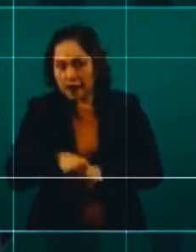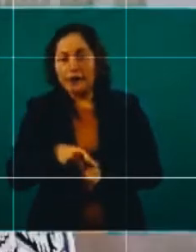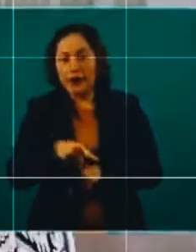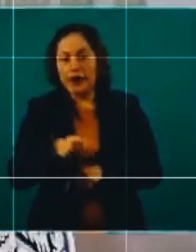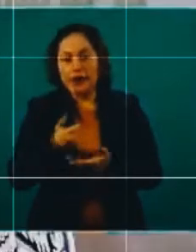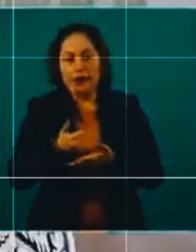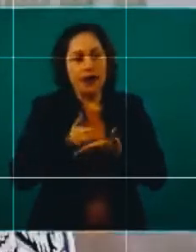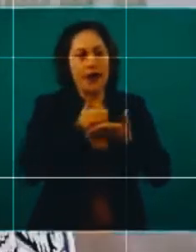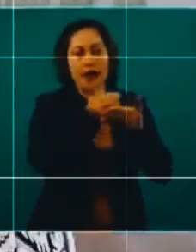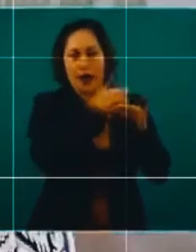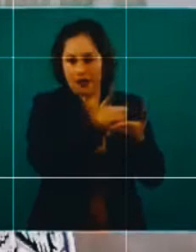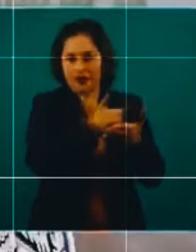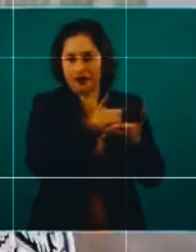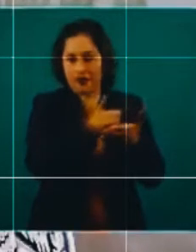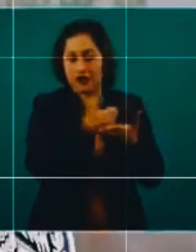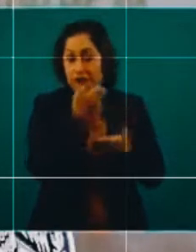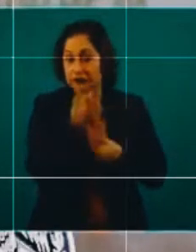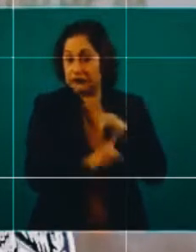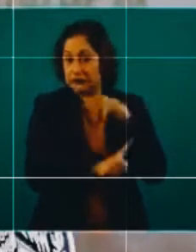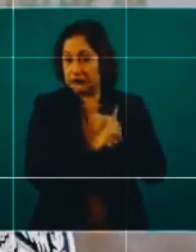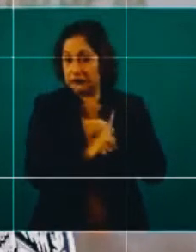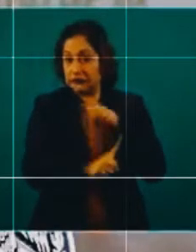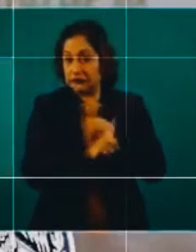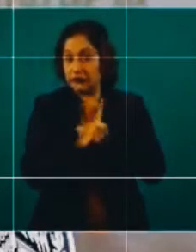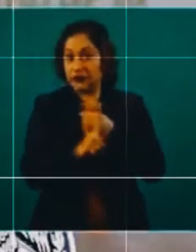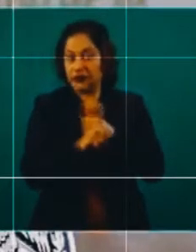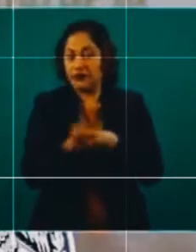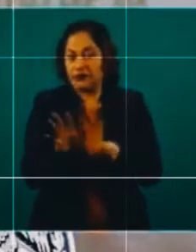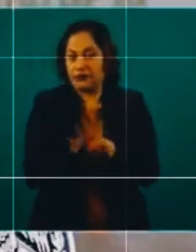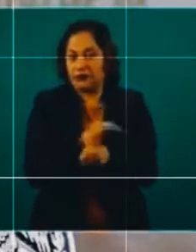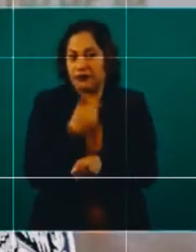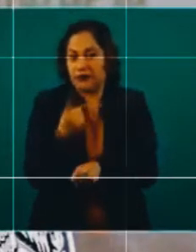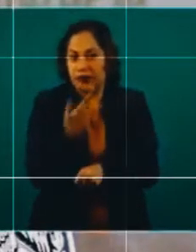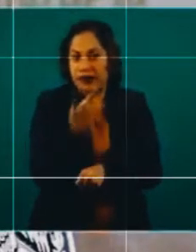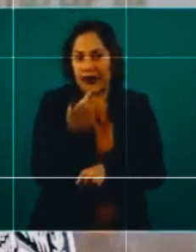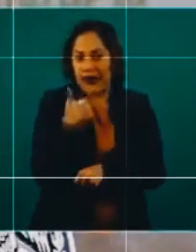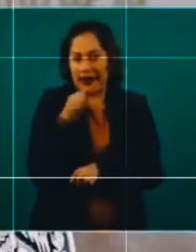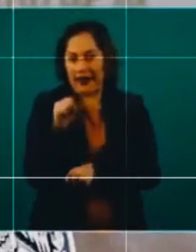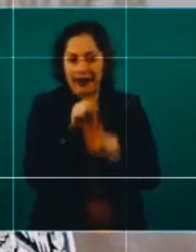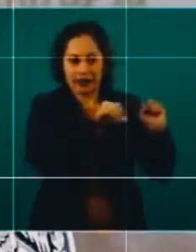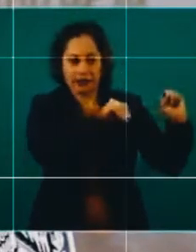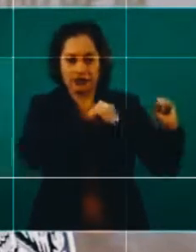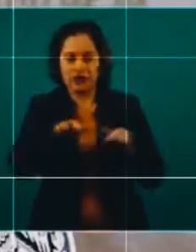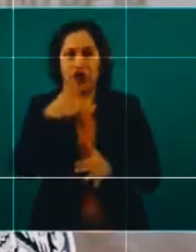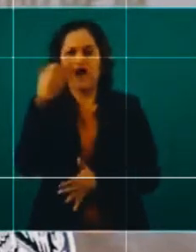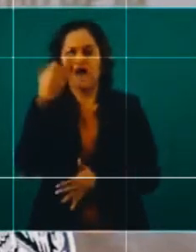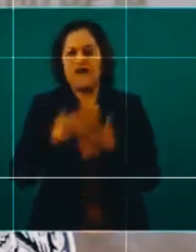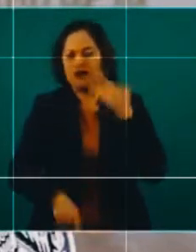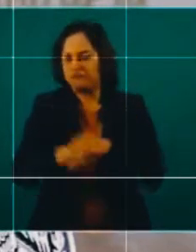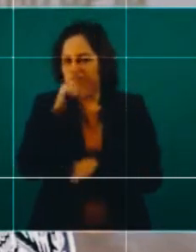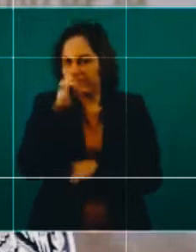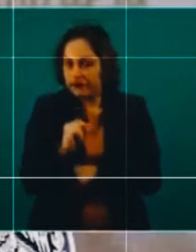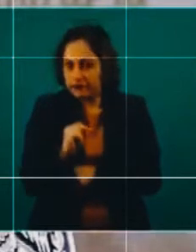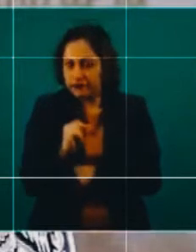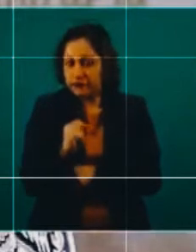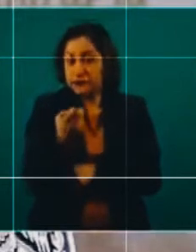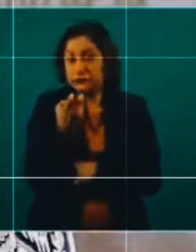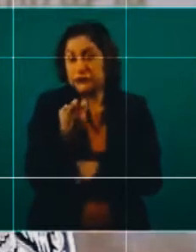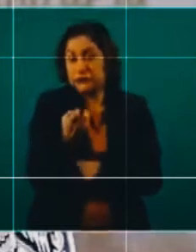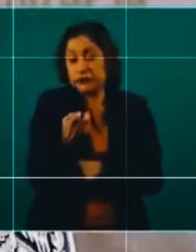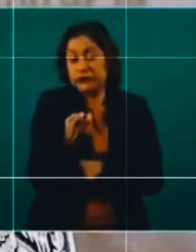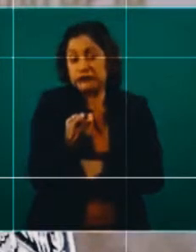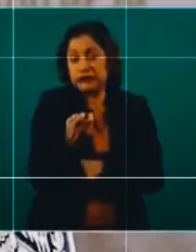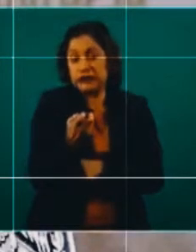el problema de la falta de gas, que paró un número importante de